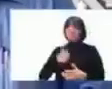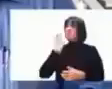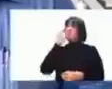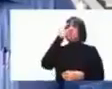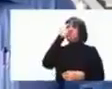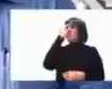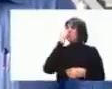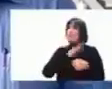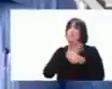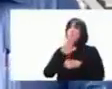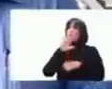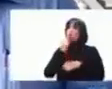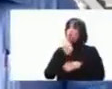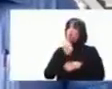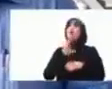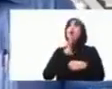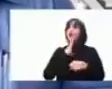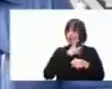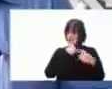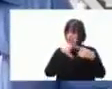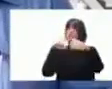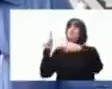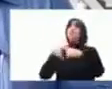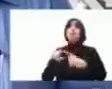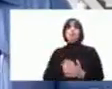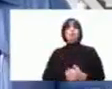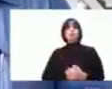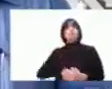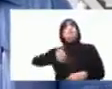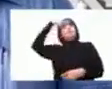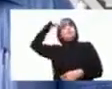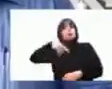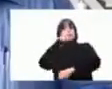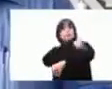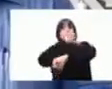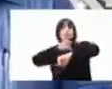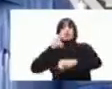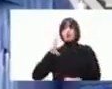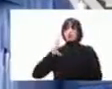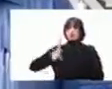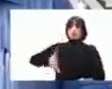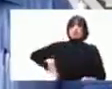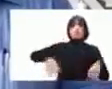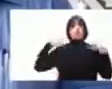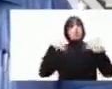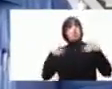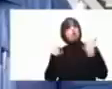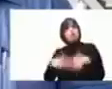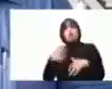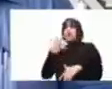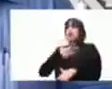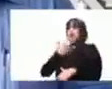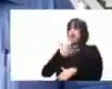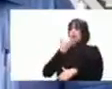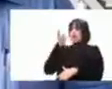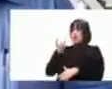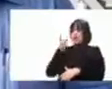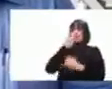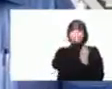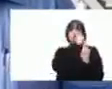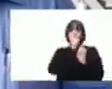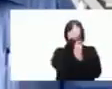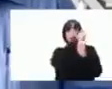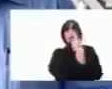simplemente para esta palabra es un orgullo un orgullo de tener este monumento dedicado a este gran personaje es un